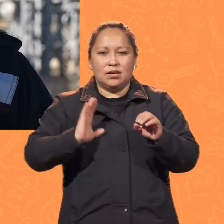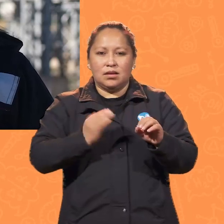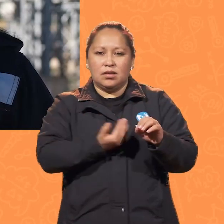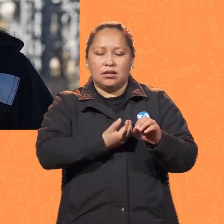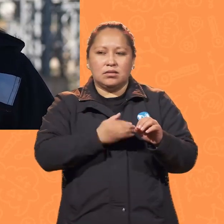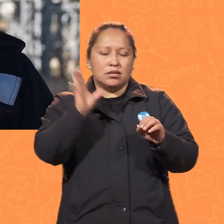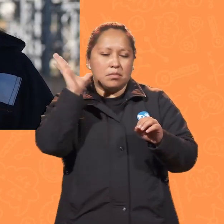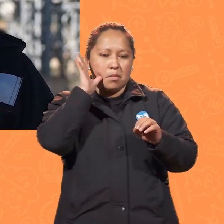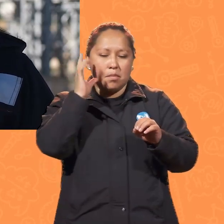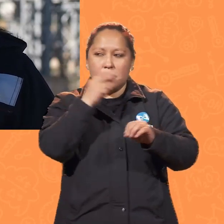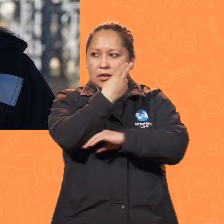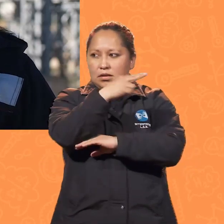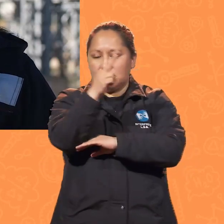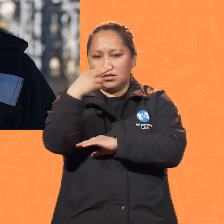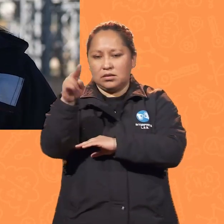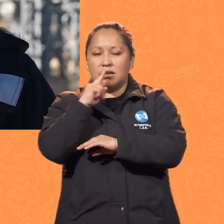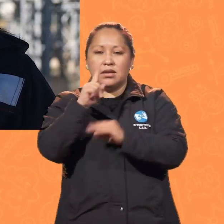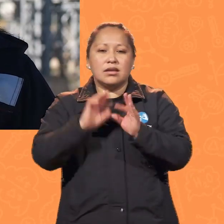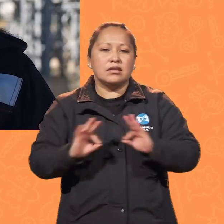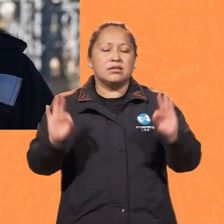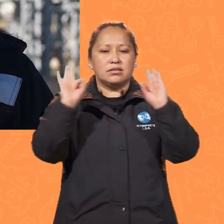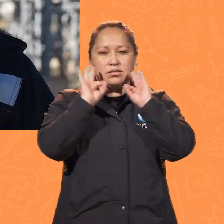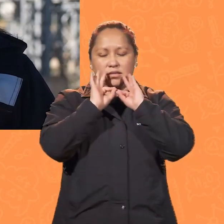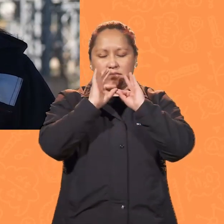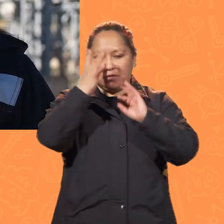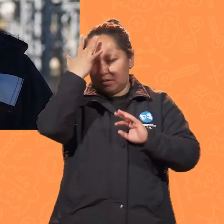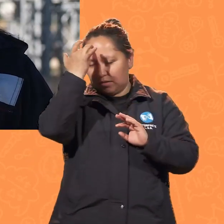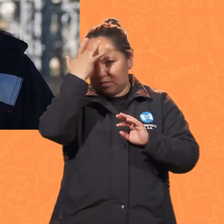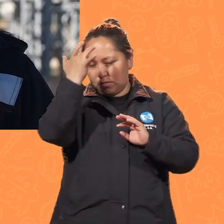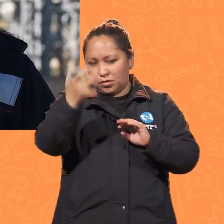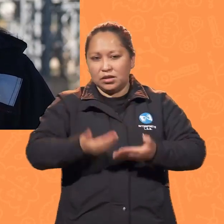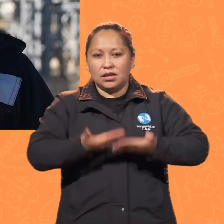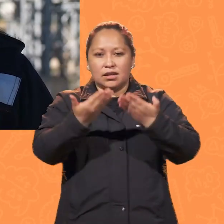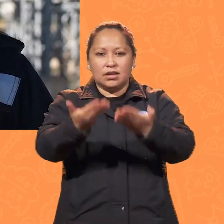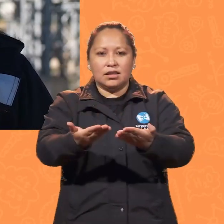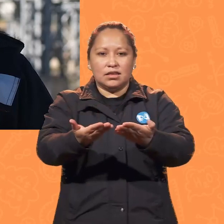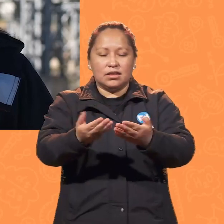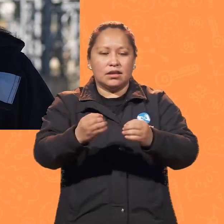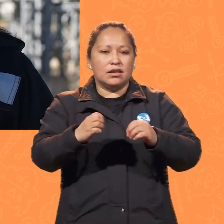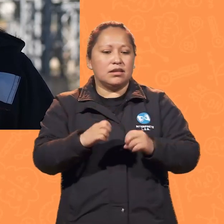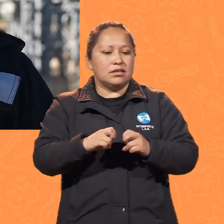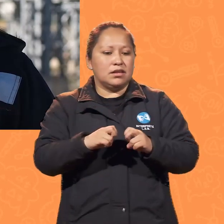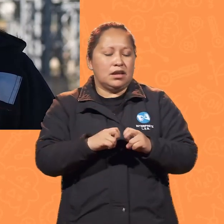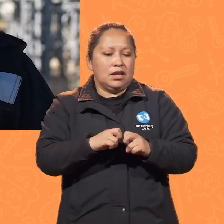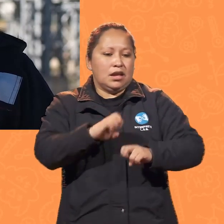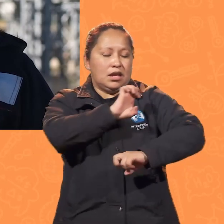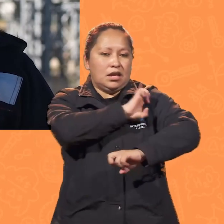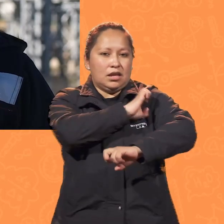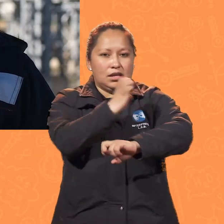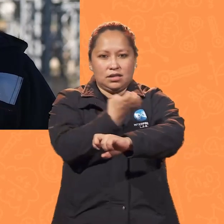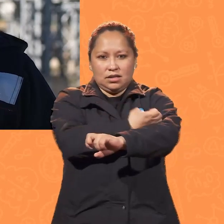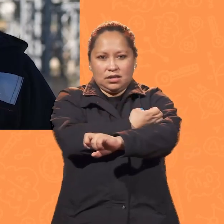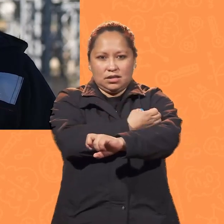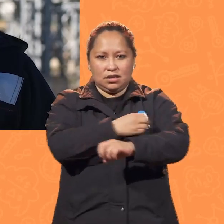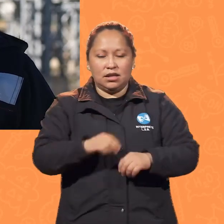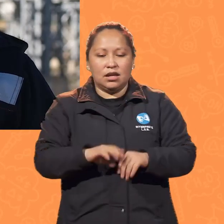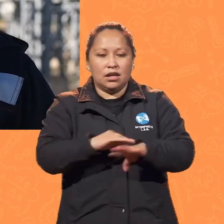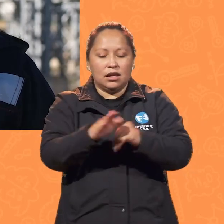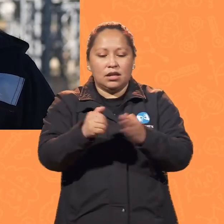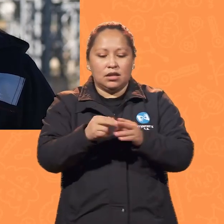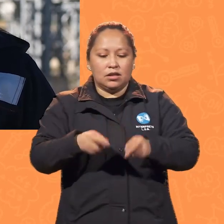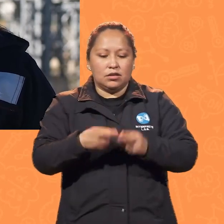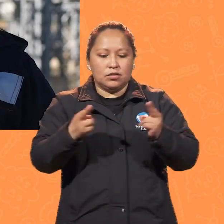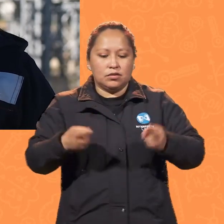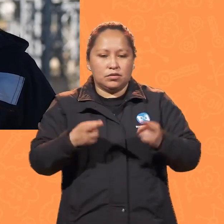También son muy importantes porque te dan soberanía energética, es decir, que aprovechando los recursos que tenemos